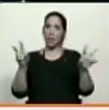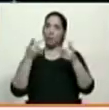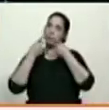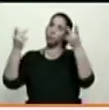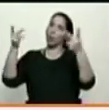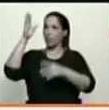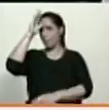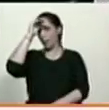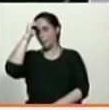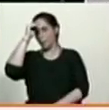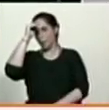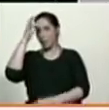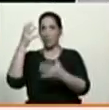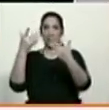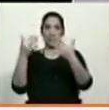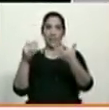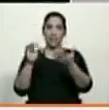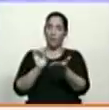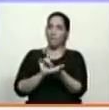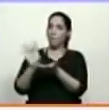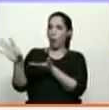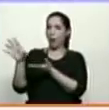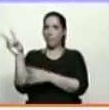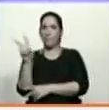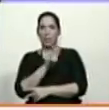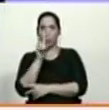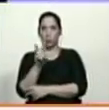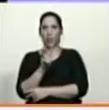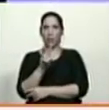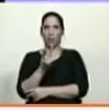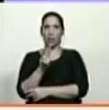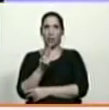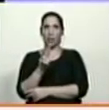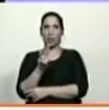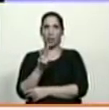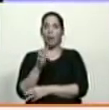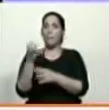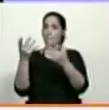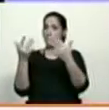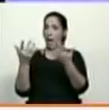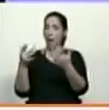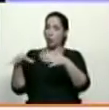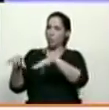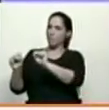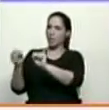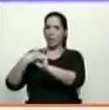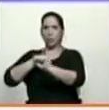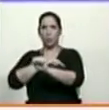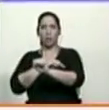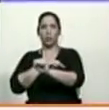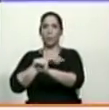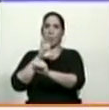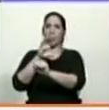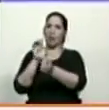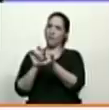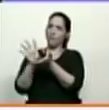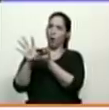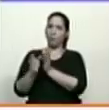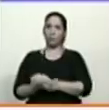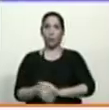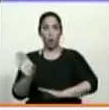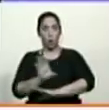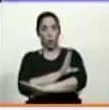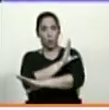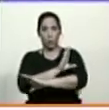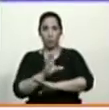Trump, saca tus manos de Venezuela, saca tus manos imperiales de nuestro país, y será un concierto para